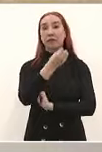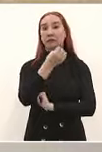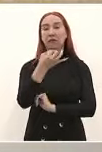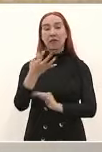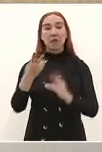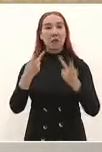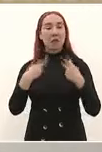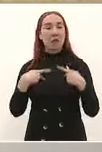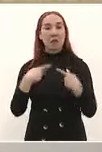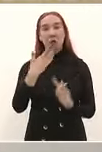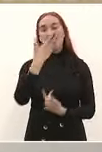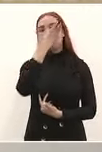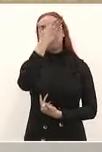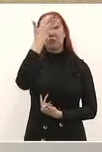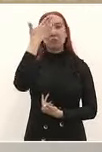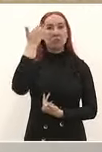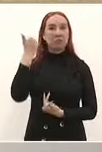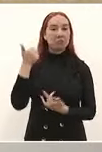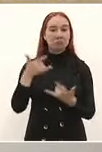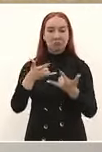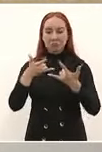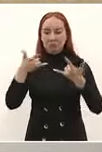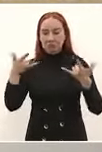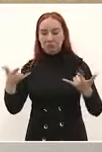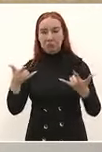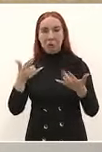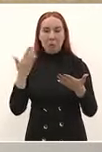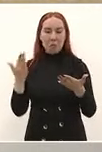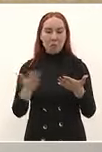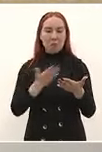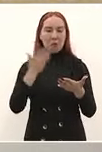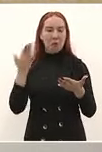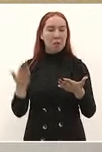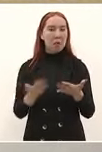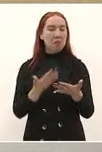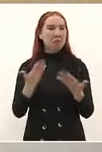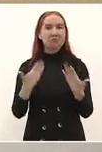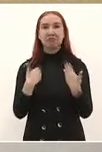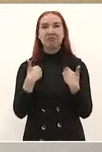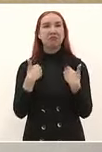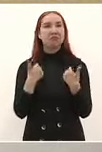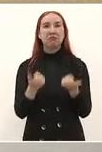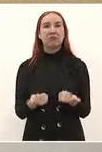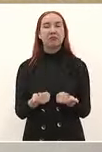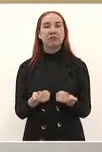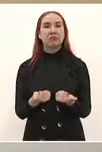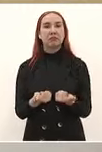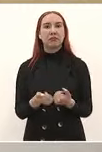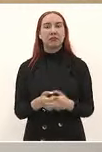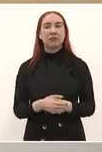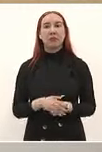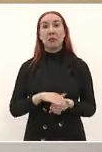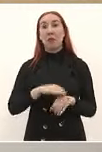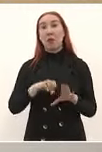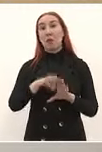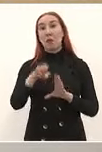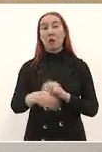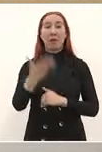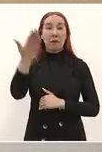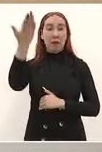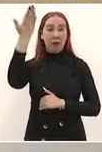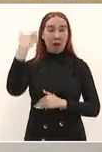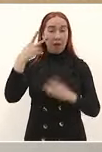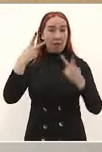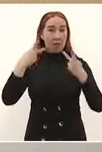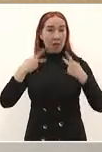o no simpatizan con Hidalgo y con Morelos